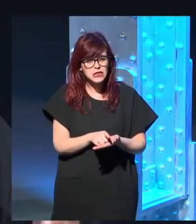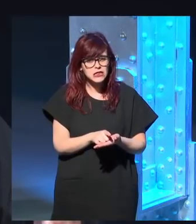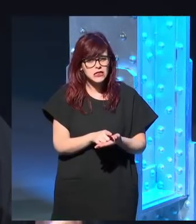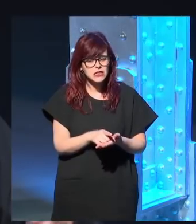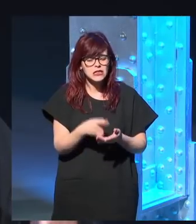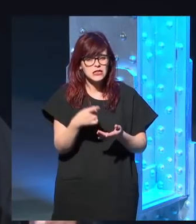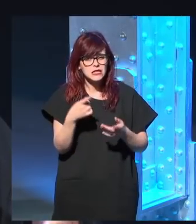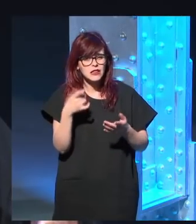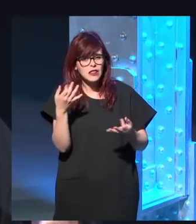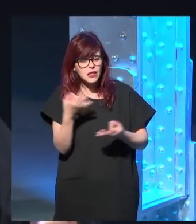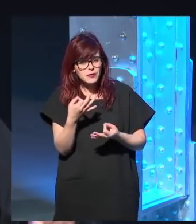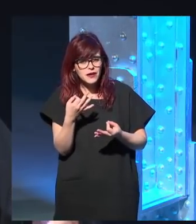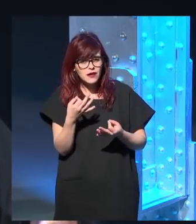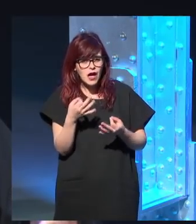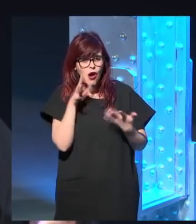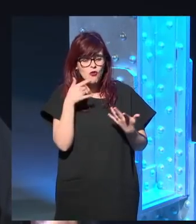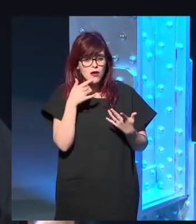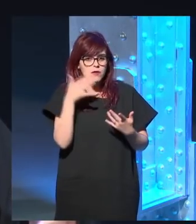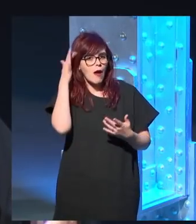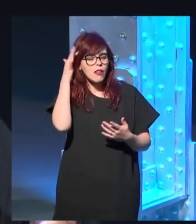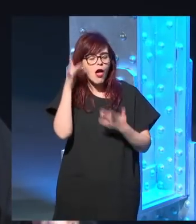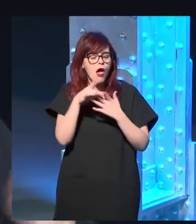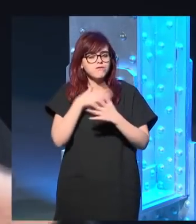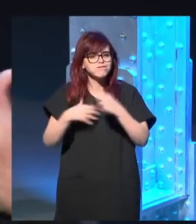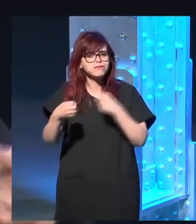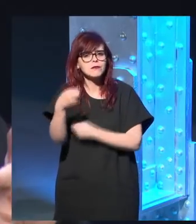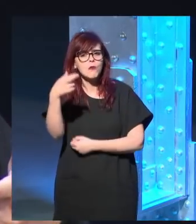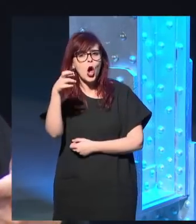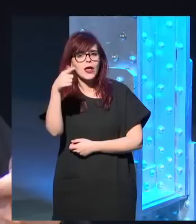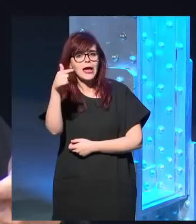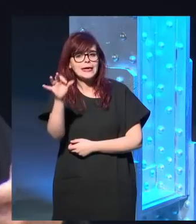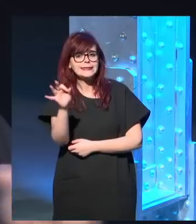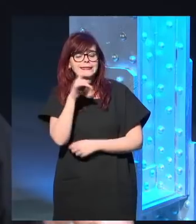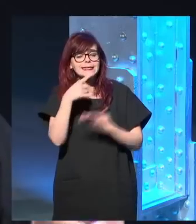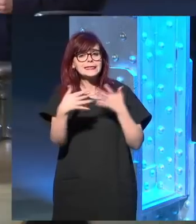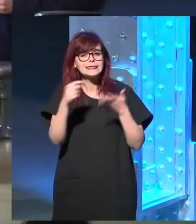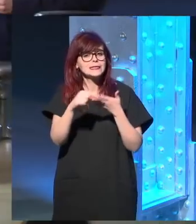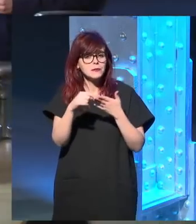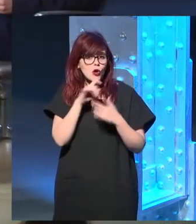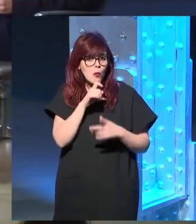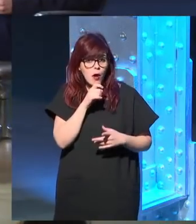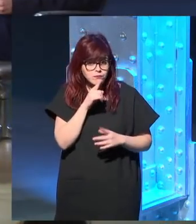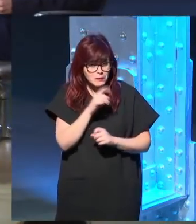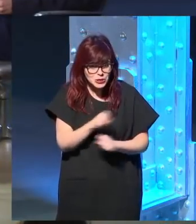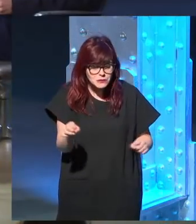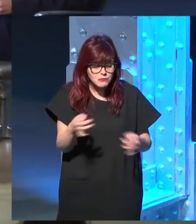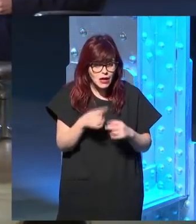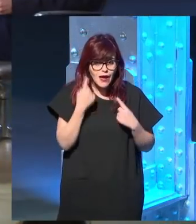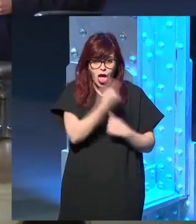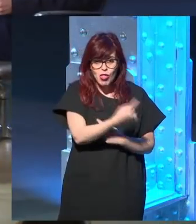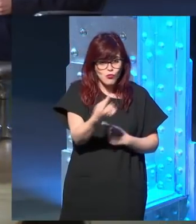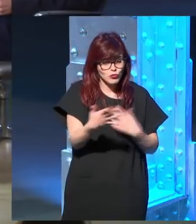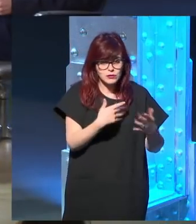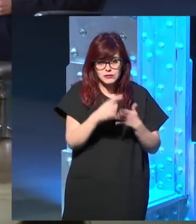dice, bueno, ahora ¿cómo lo habría escrito Borges? A ver si y no. uno lo